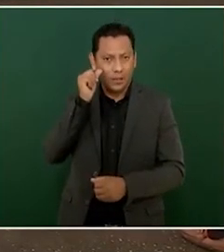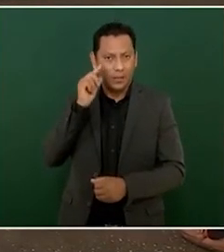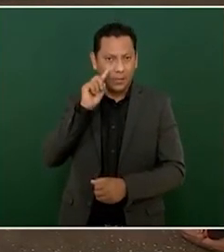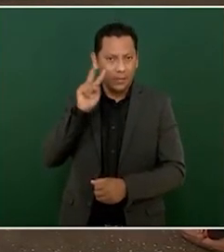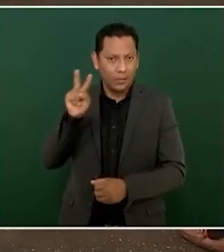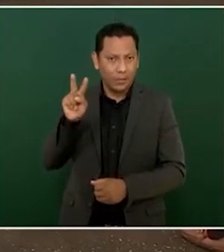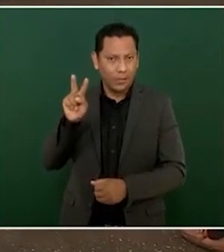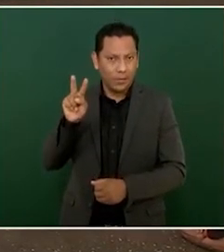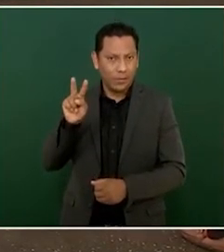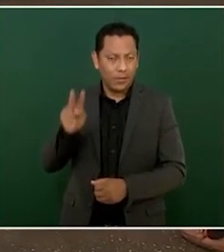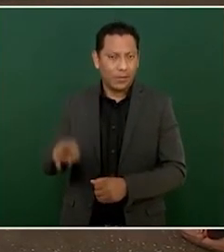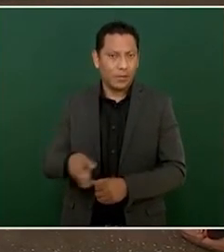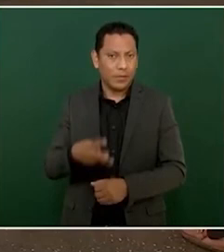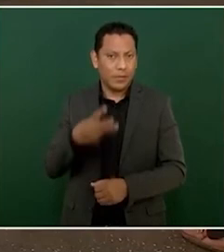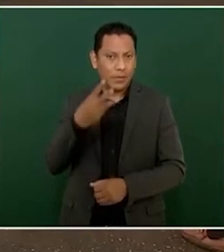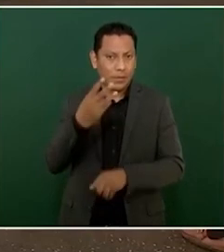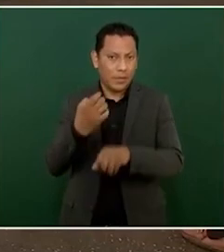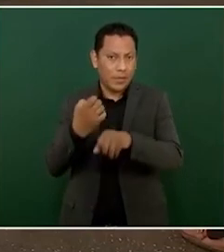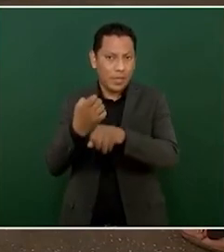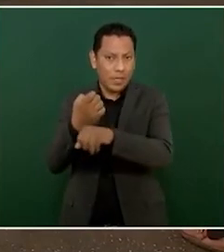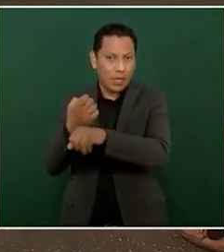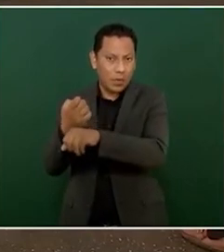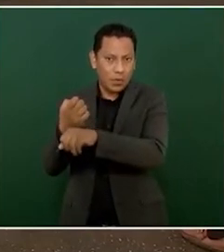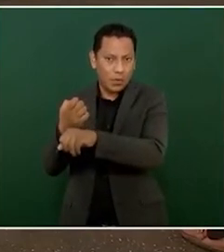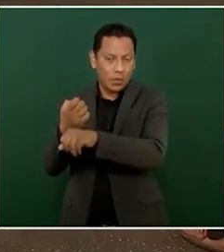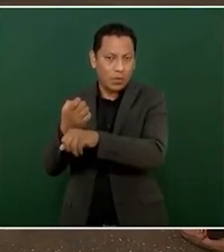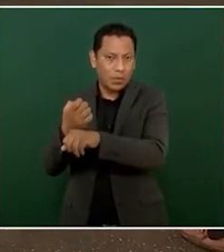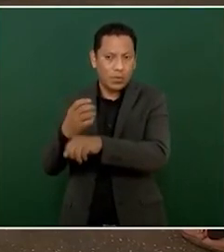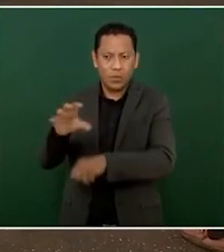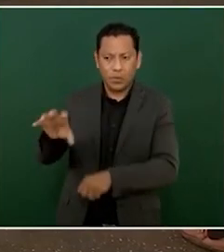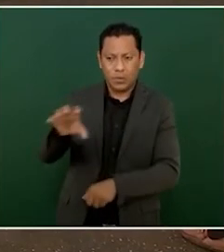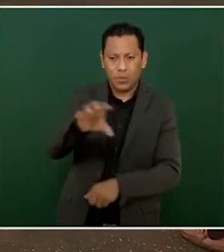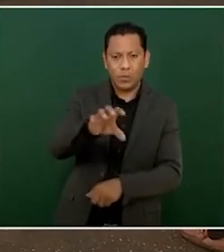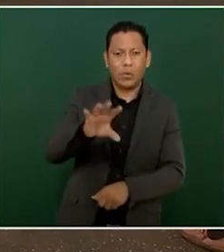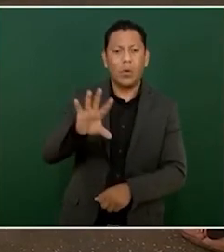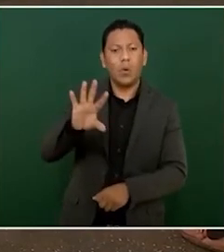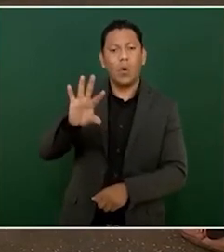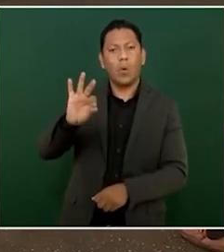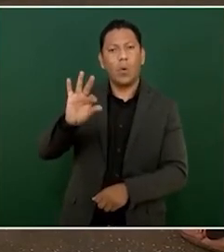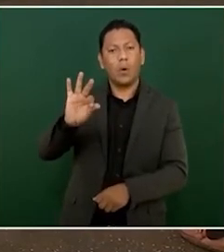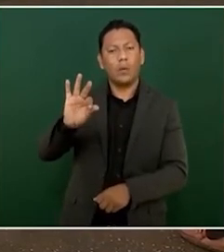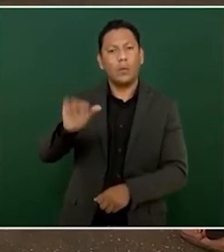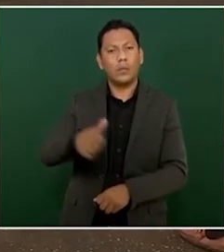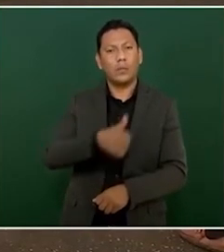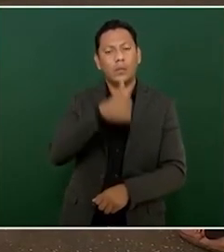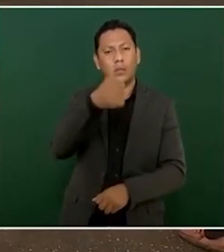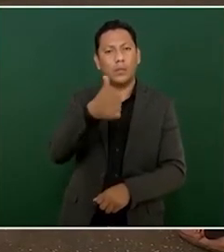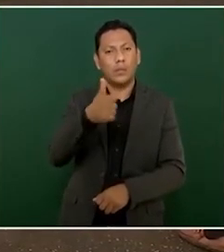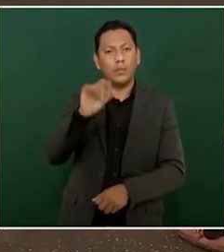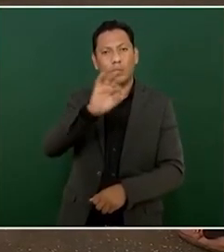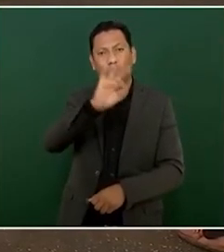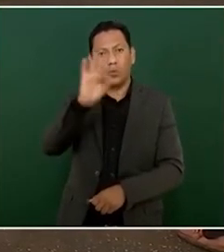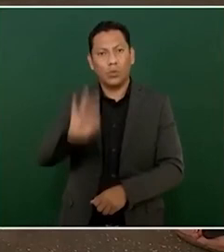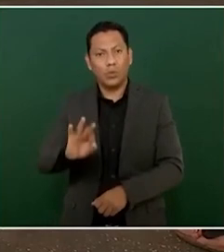Tres estados concentraron el 46 por ciento de los homicidios.